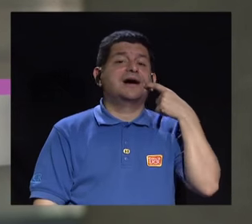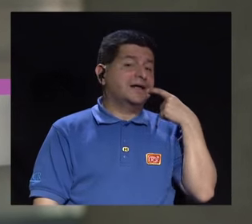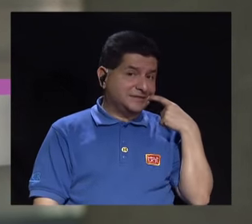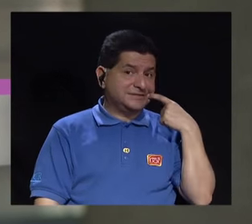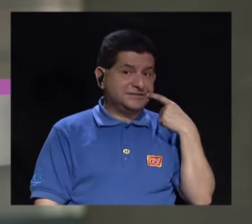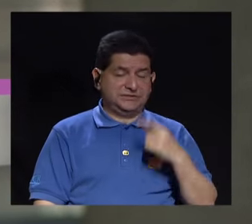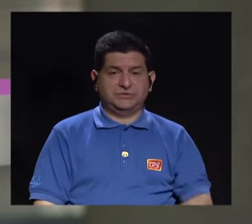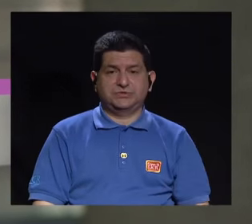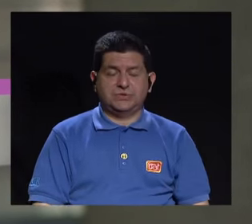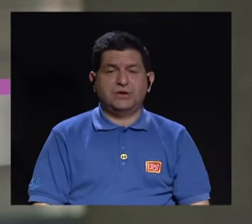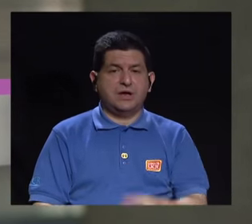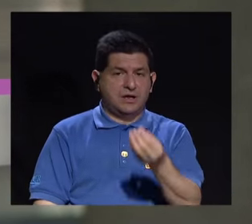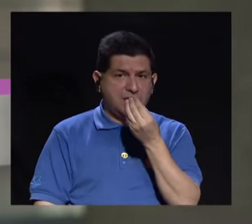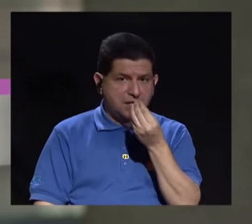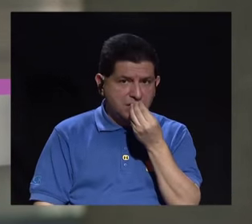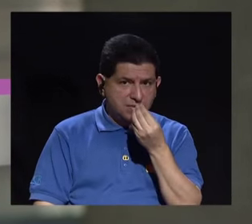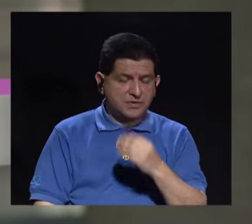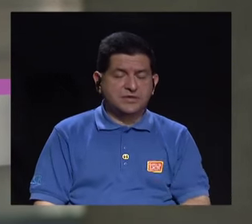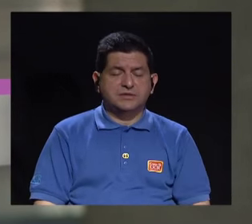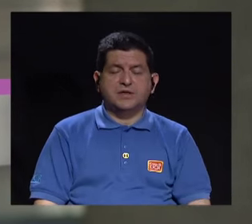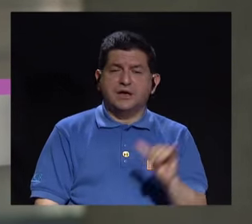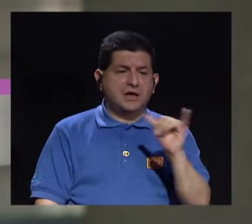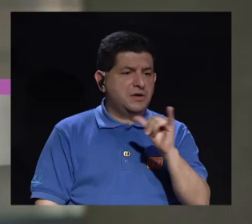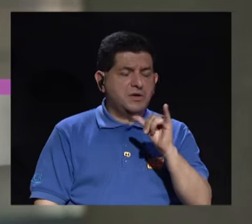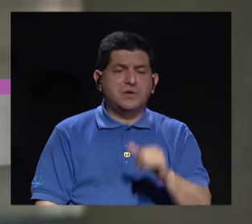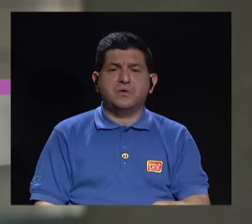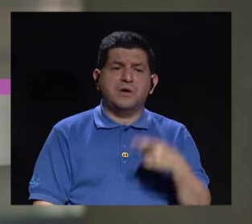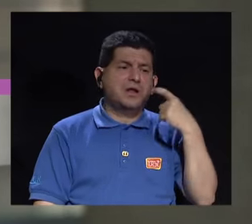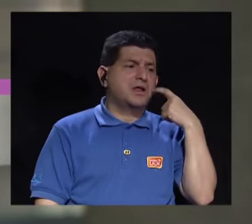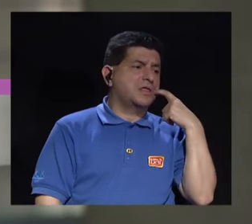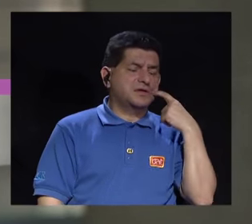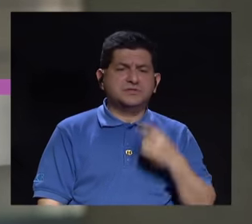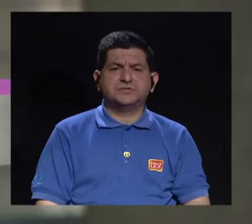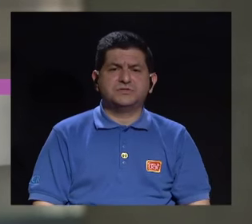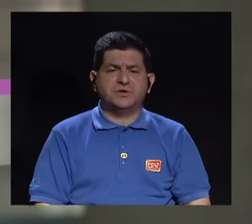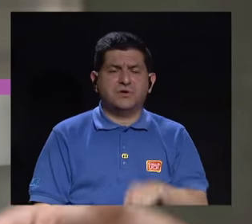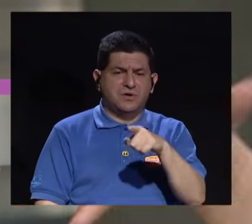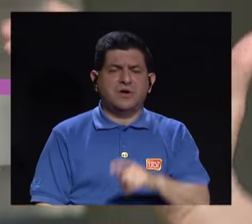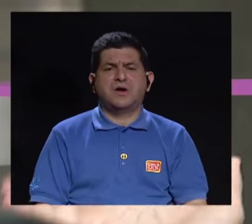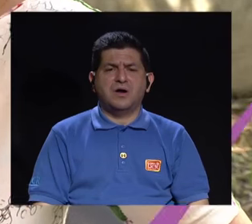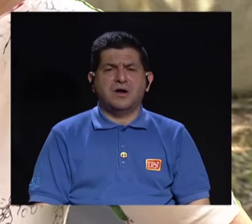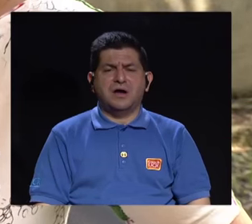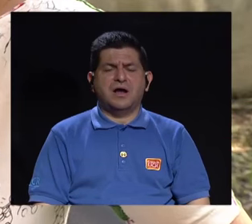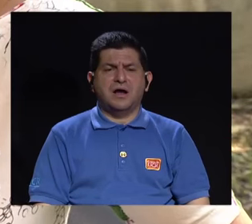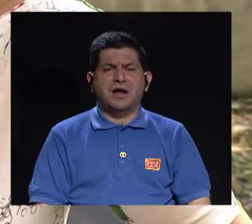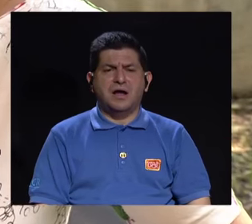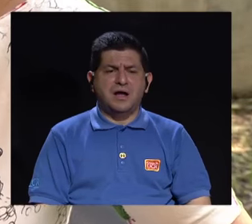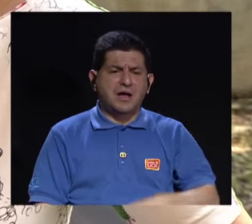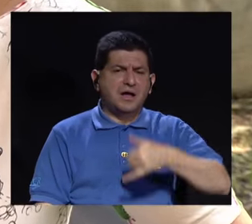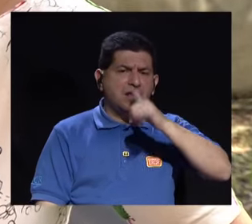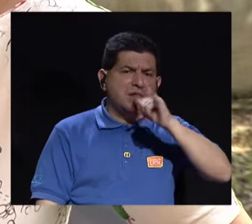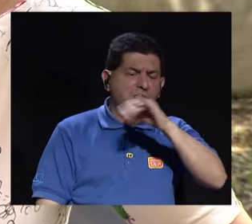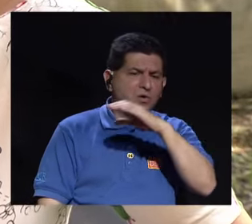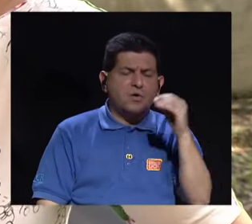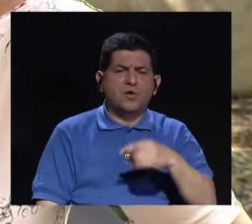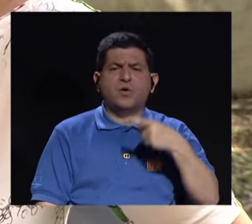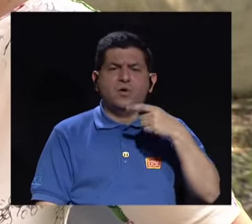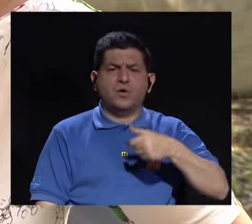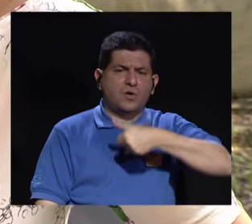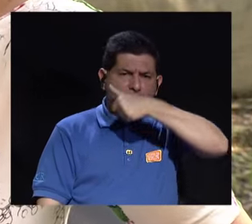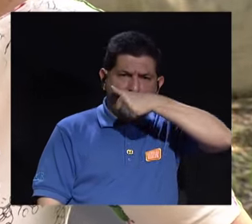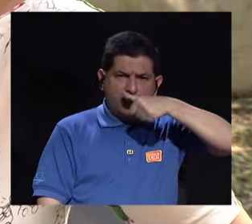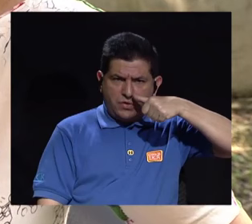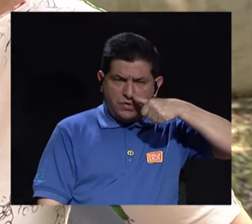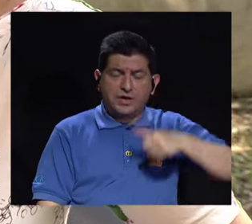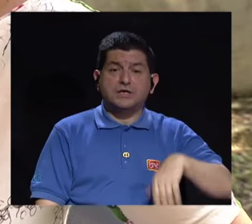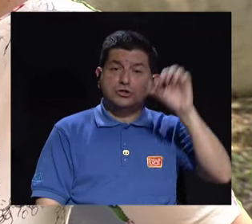adicción, tanto el trastorno alimentario como otra adicción, como podría ser el alcohol, las drogas. ¿Sí es comparable esto? Sí, en